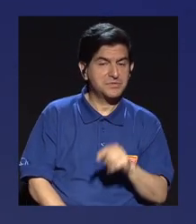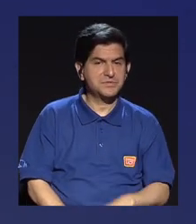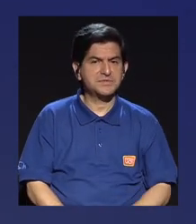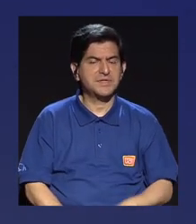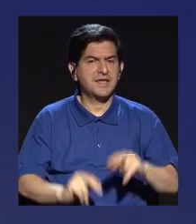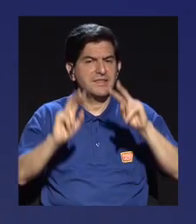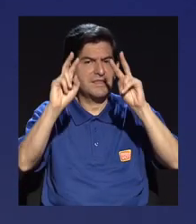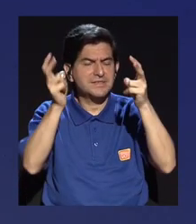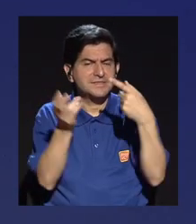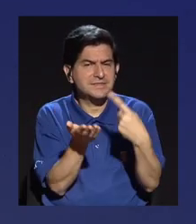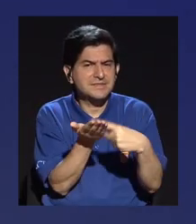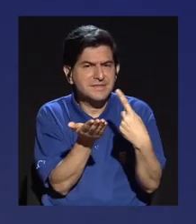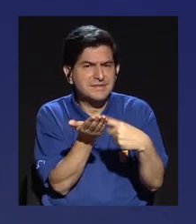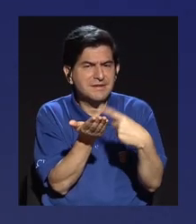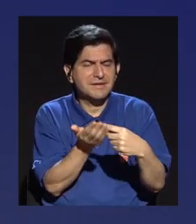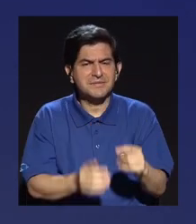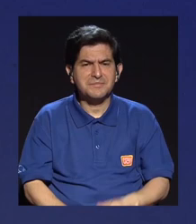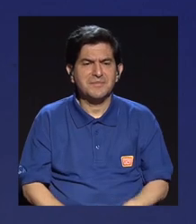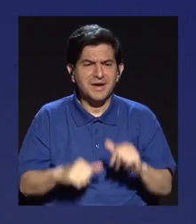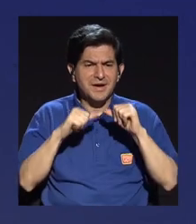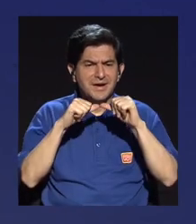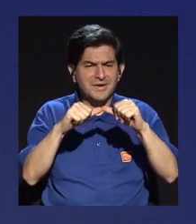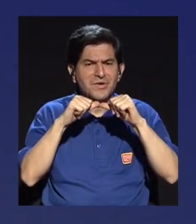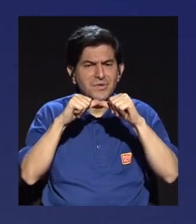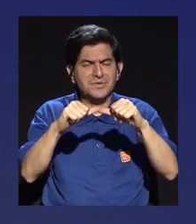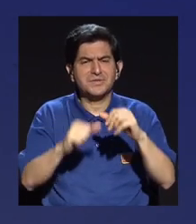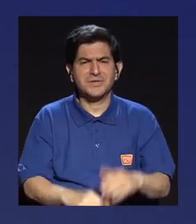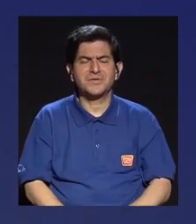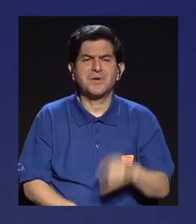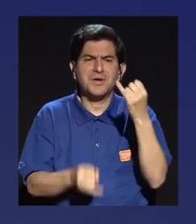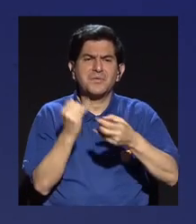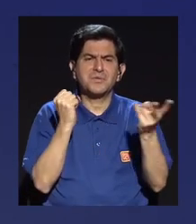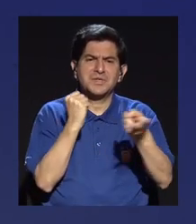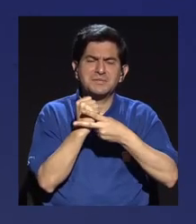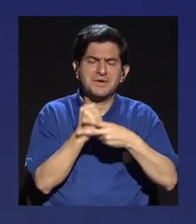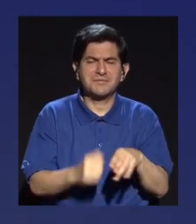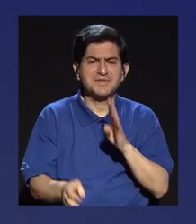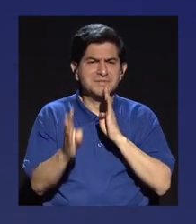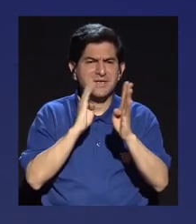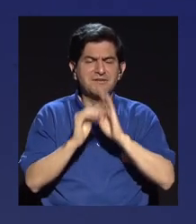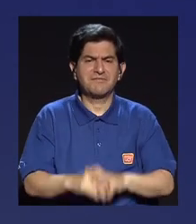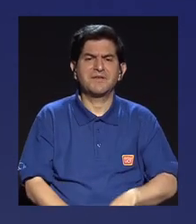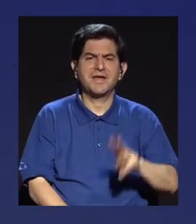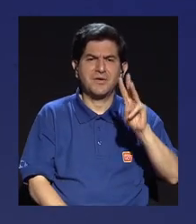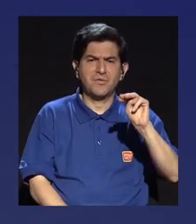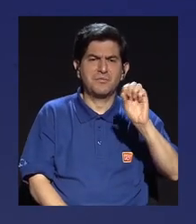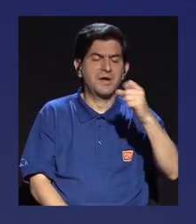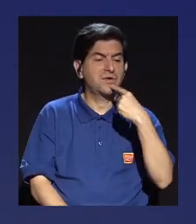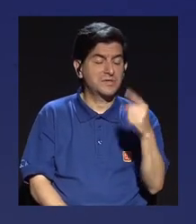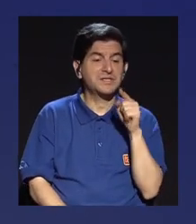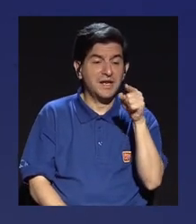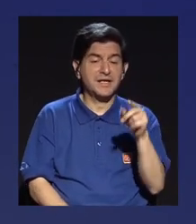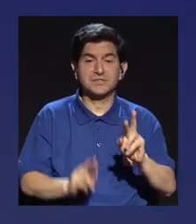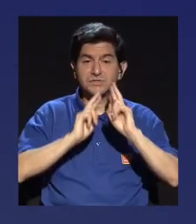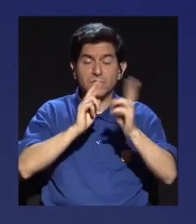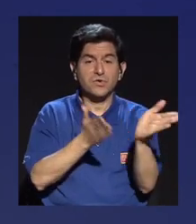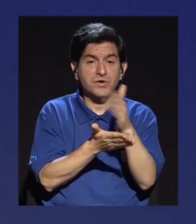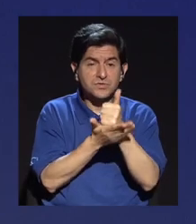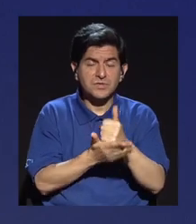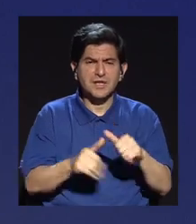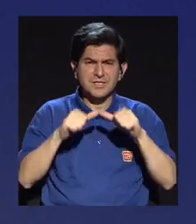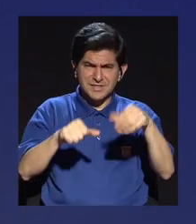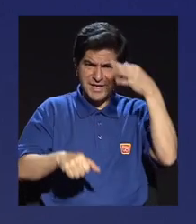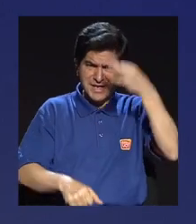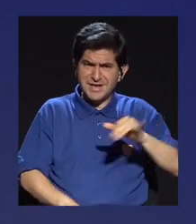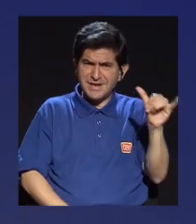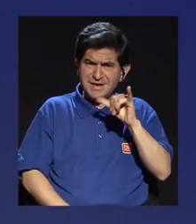mesa un tema que creo que tiene que seguir con vigencia. La última vez que conversé con Michael, Michael decía, esto tiene que parar en algo. ¿Siguen pensando lo